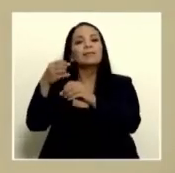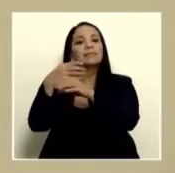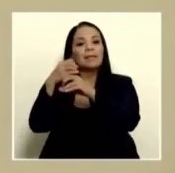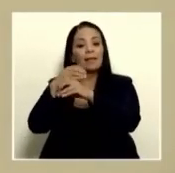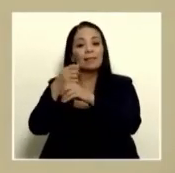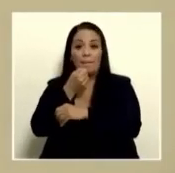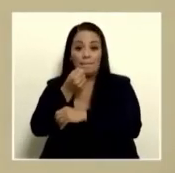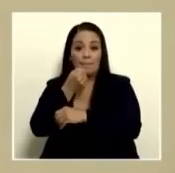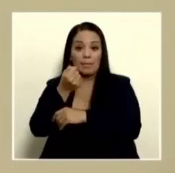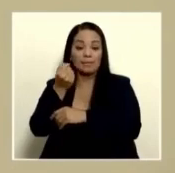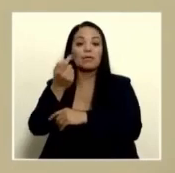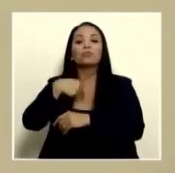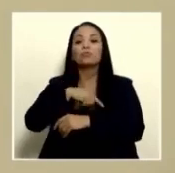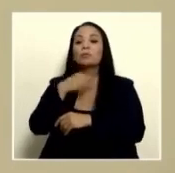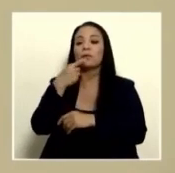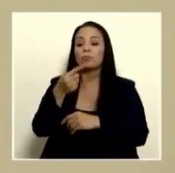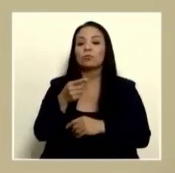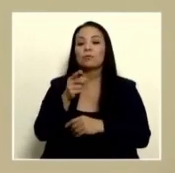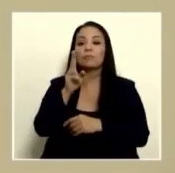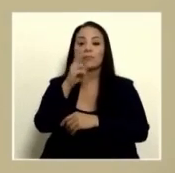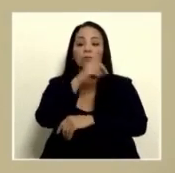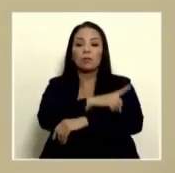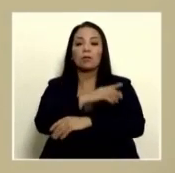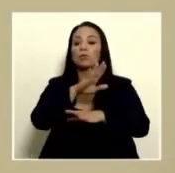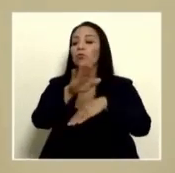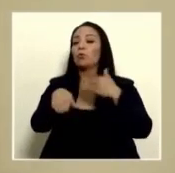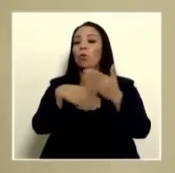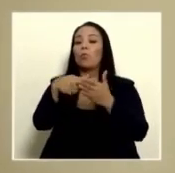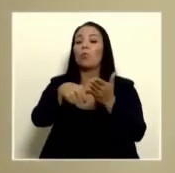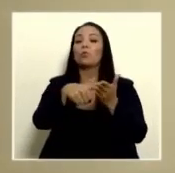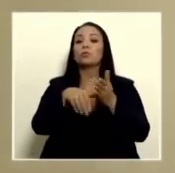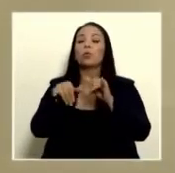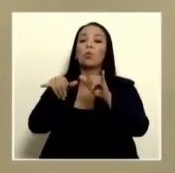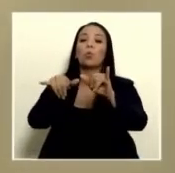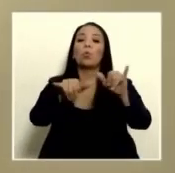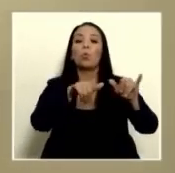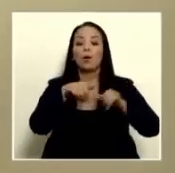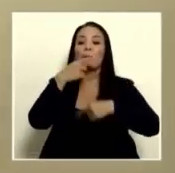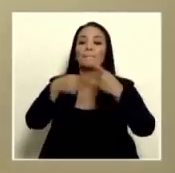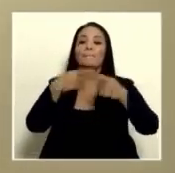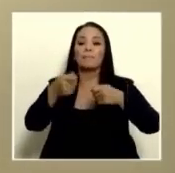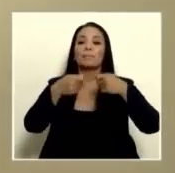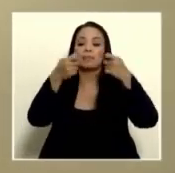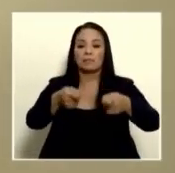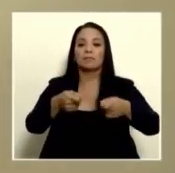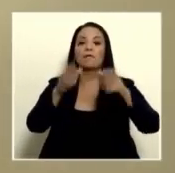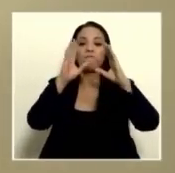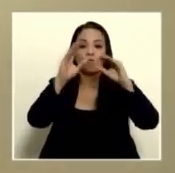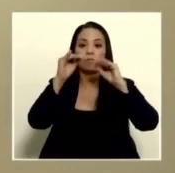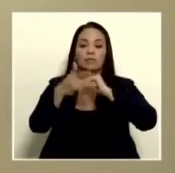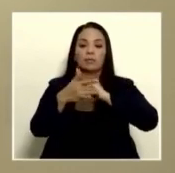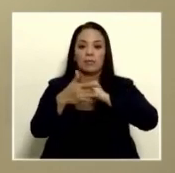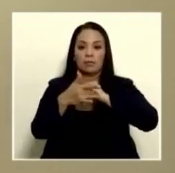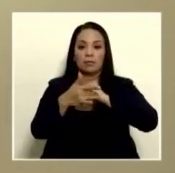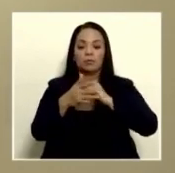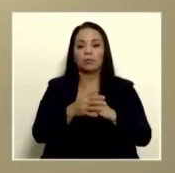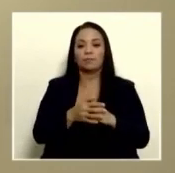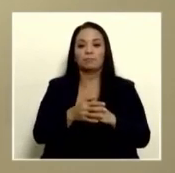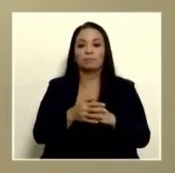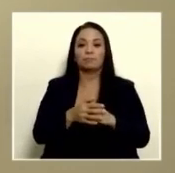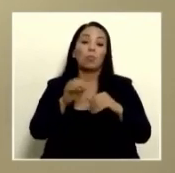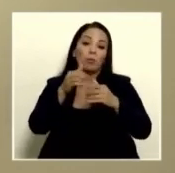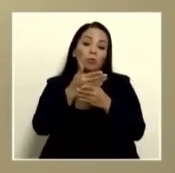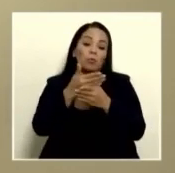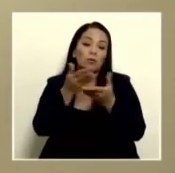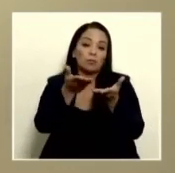nosotros dijimos que ese día todos fue una votación unánime que íbamos a presentar los informes técnicos se los podemos